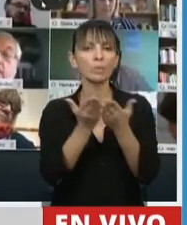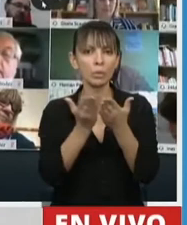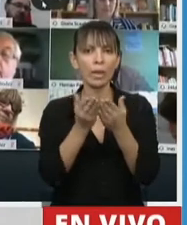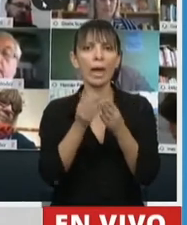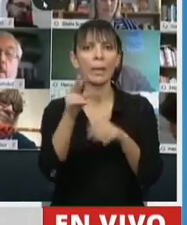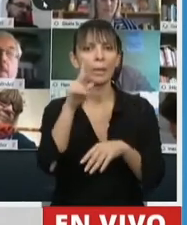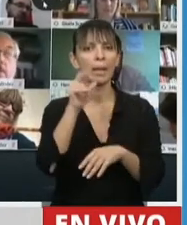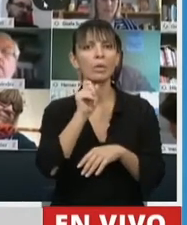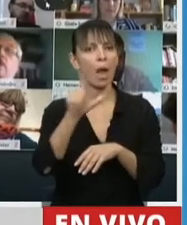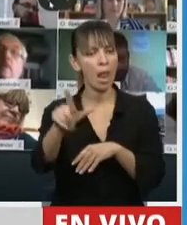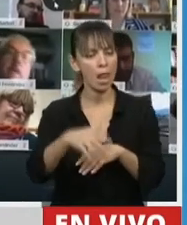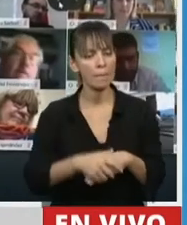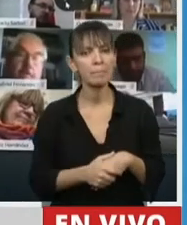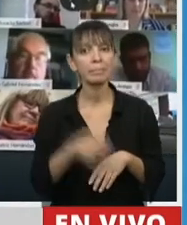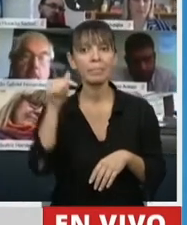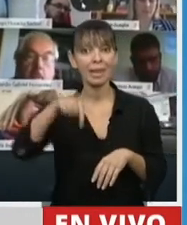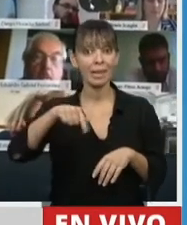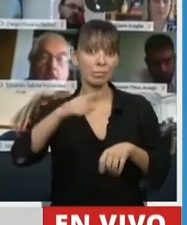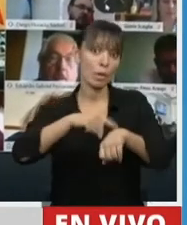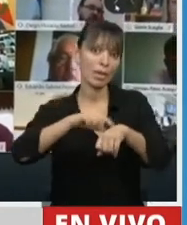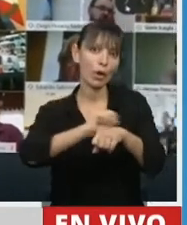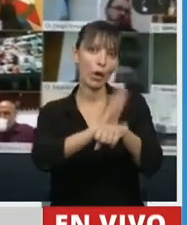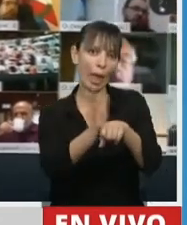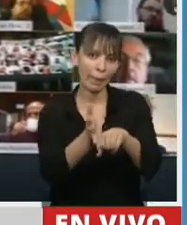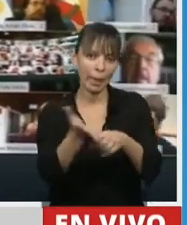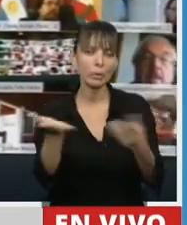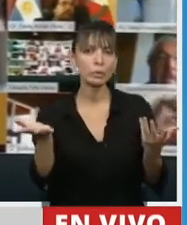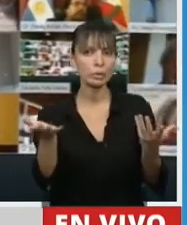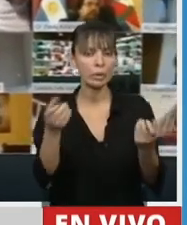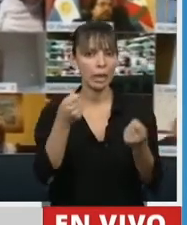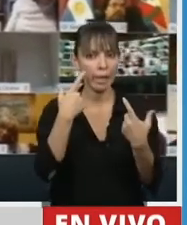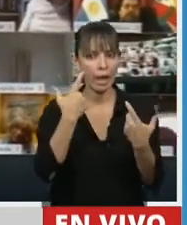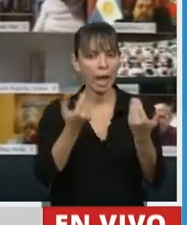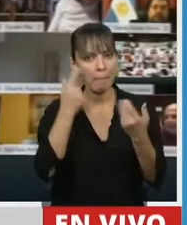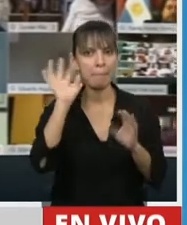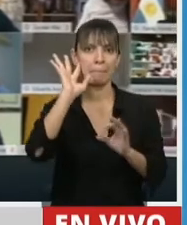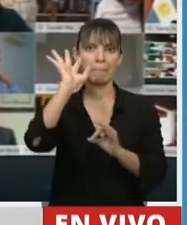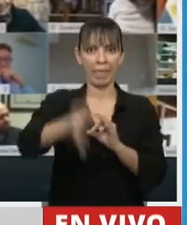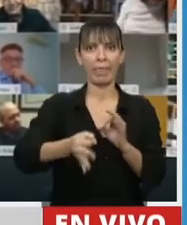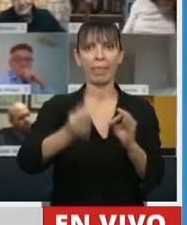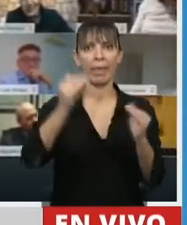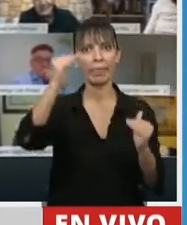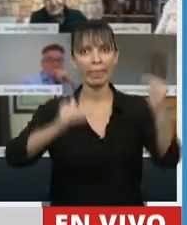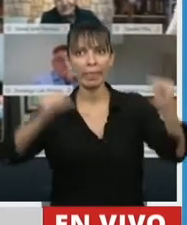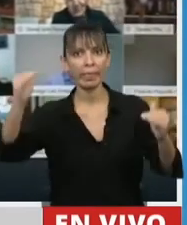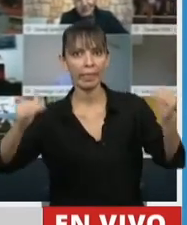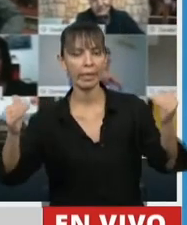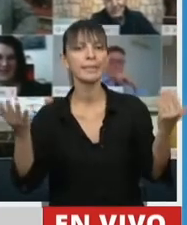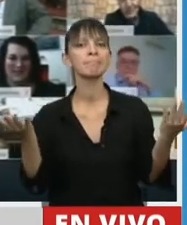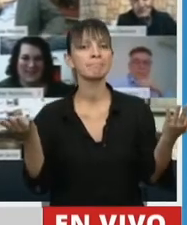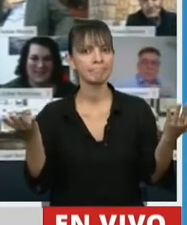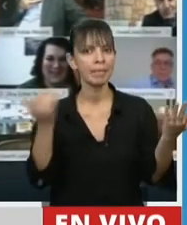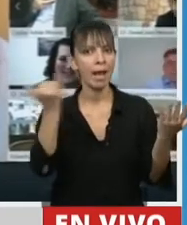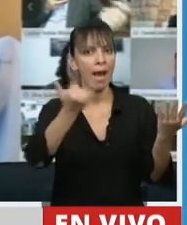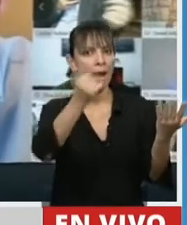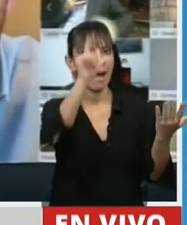Presidente, vino a enrostrarnos las desigualdades y a profundizar las desigualdades que existen en